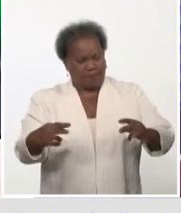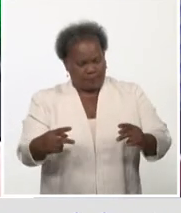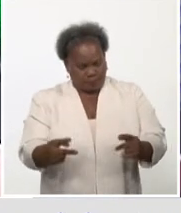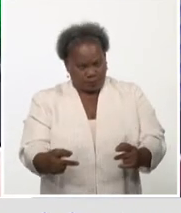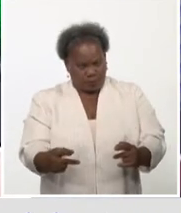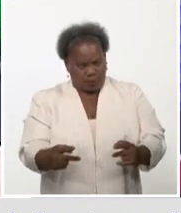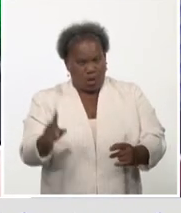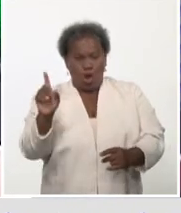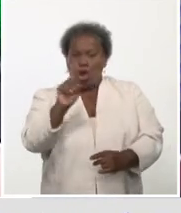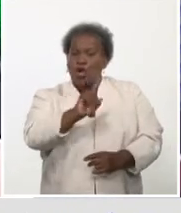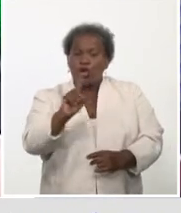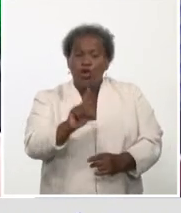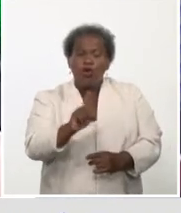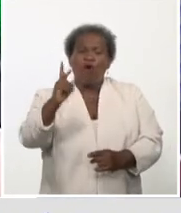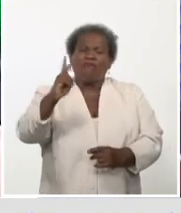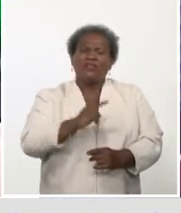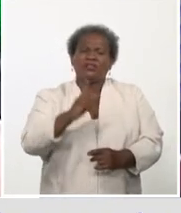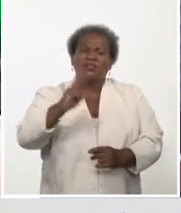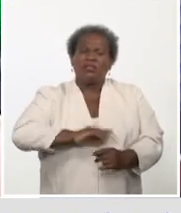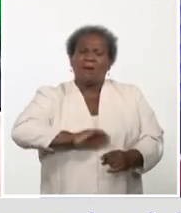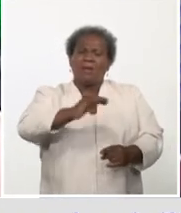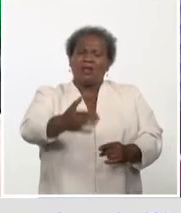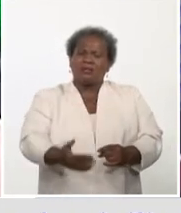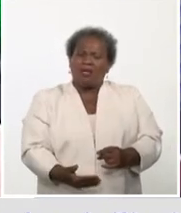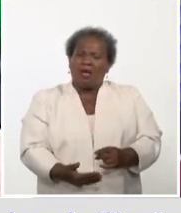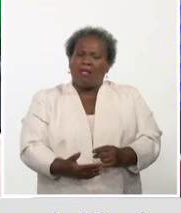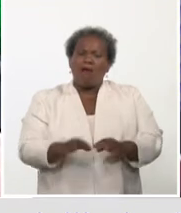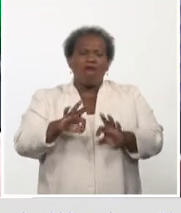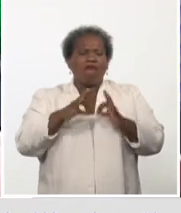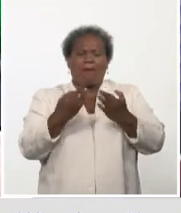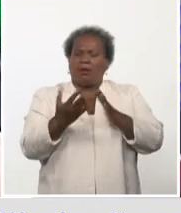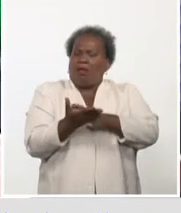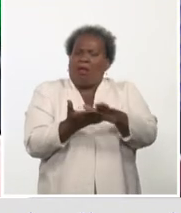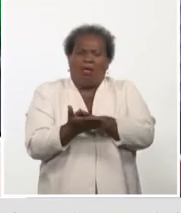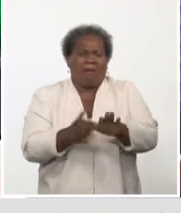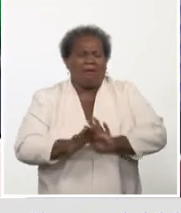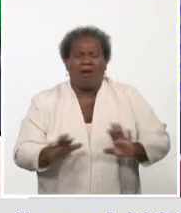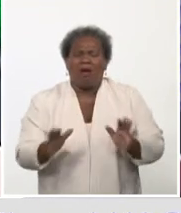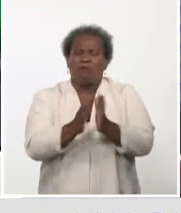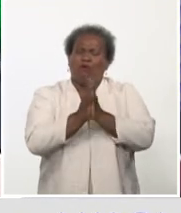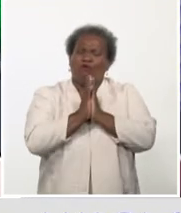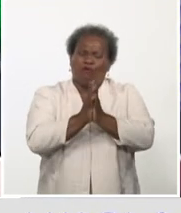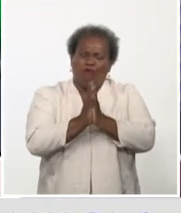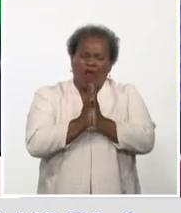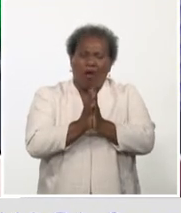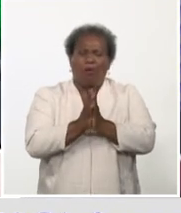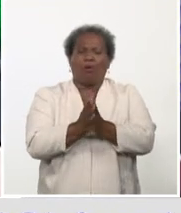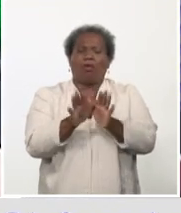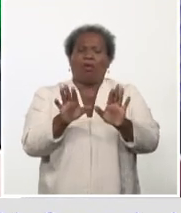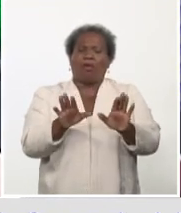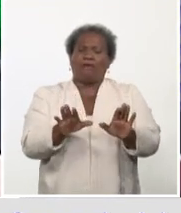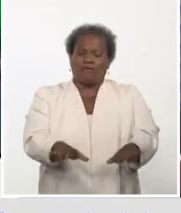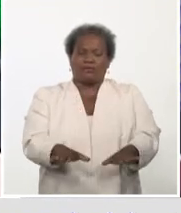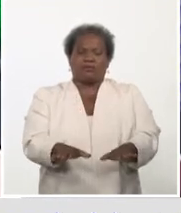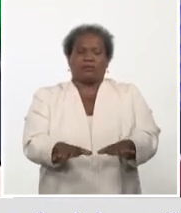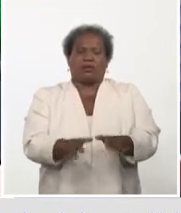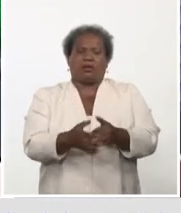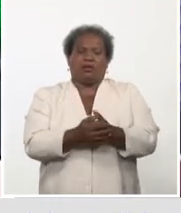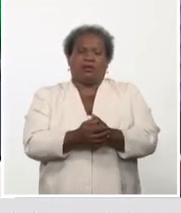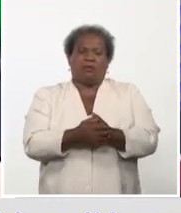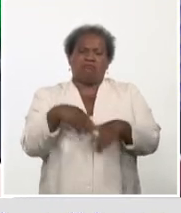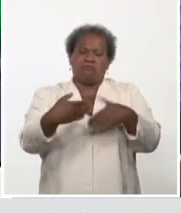visitas de personas ajenas a la familia, tratar por todos los medios, evitar en este momento